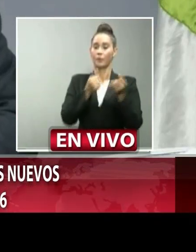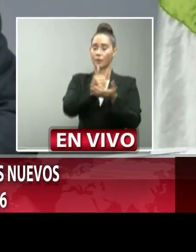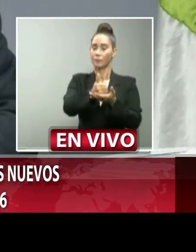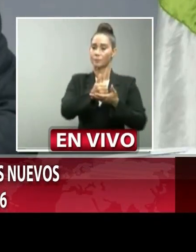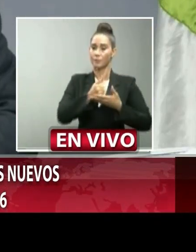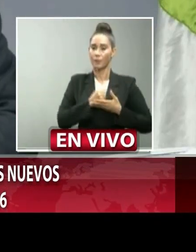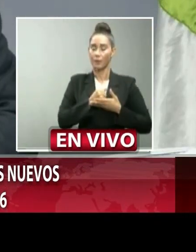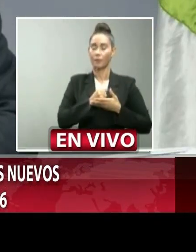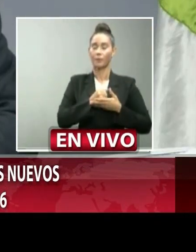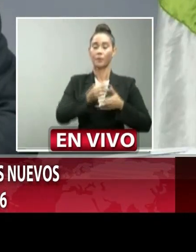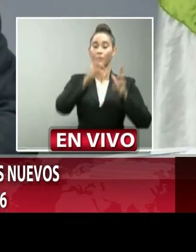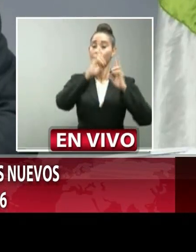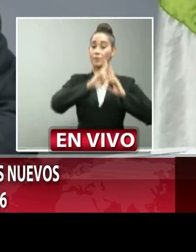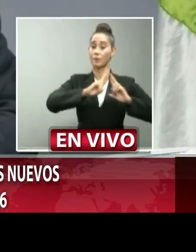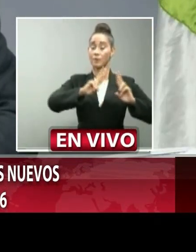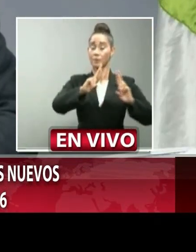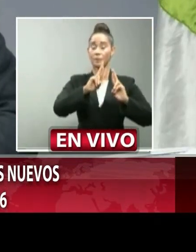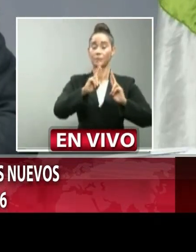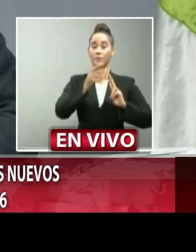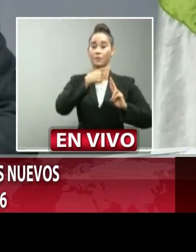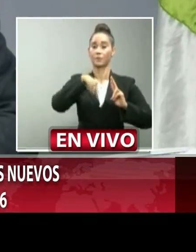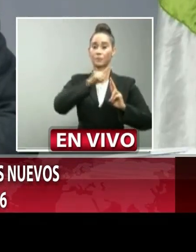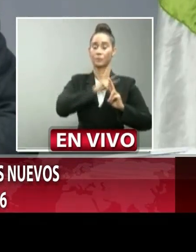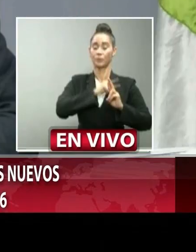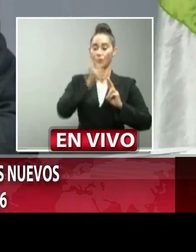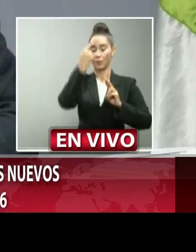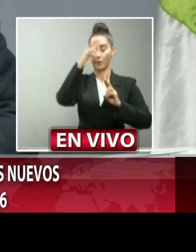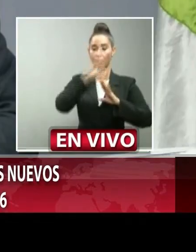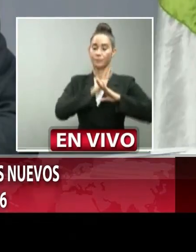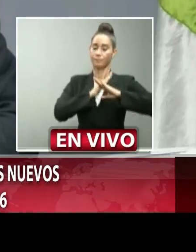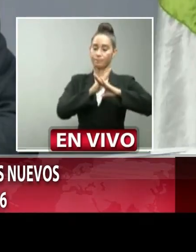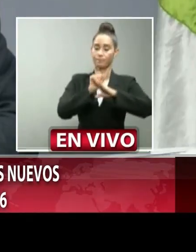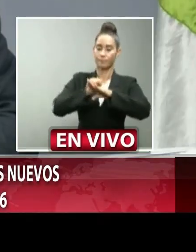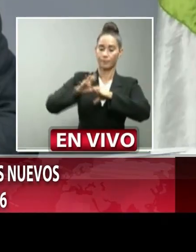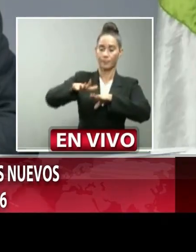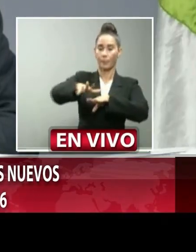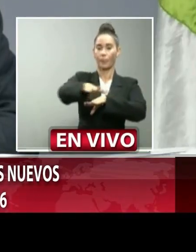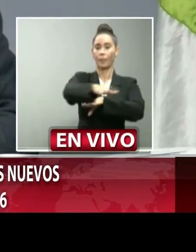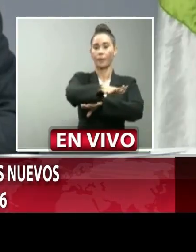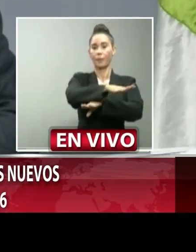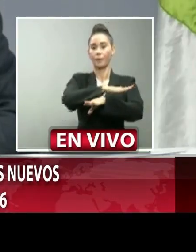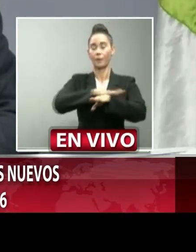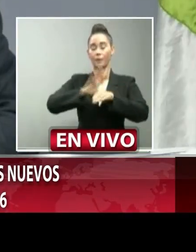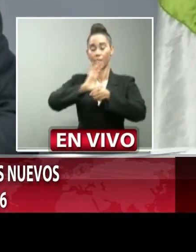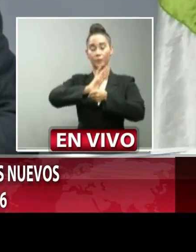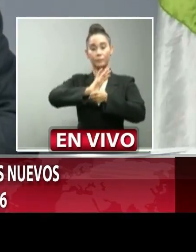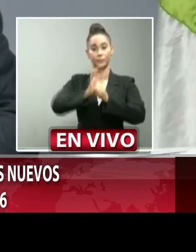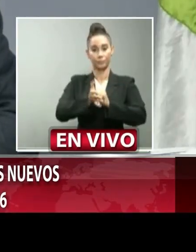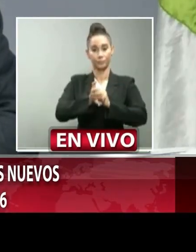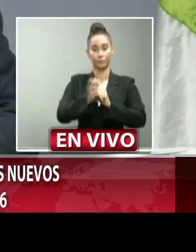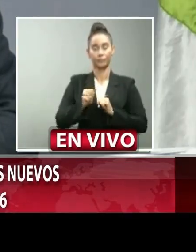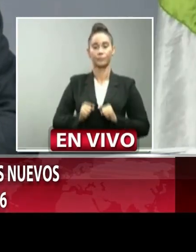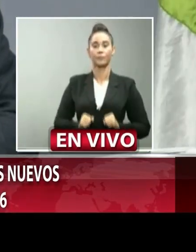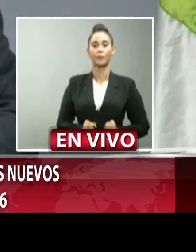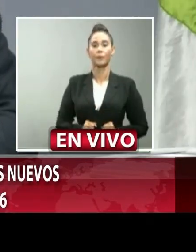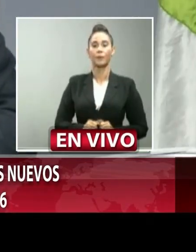cumpliendo con nuestro deber para evitar la propagación del COVID-19